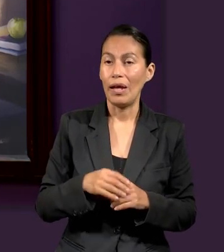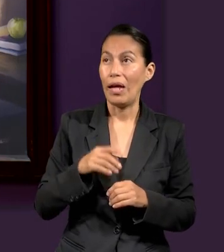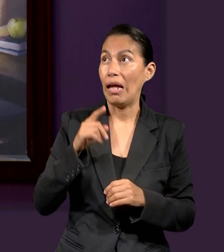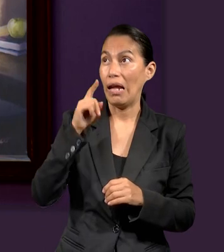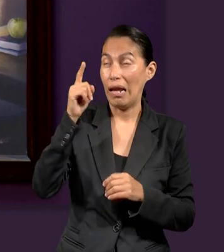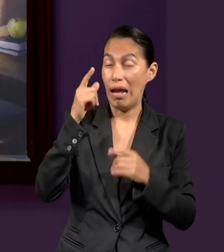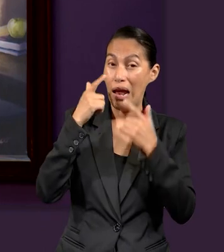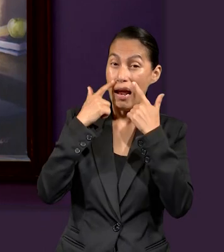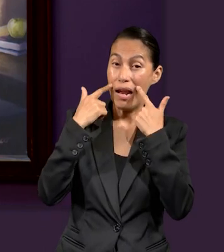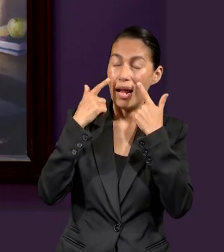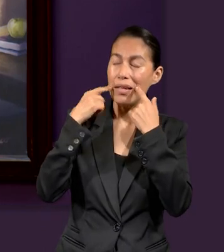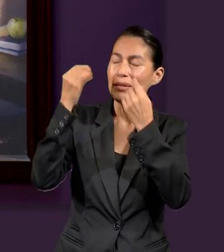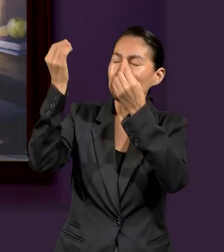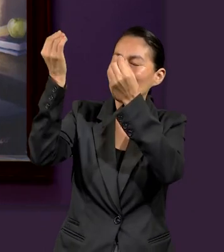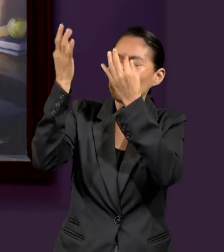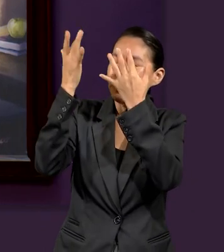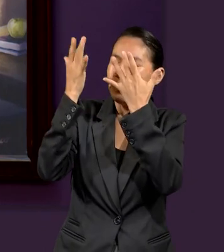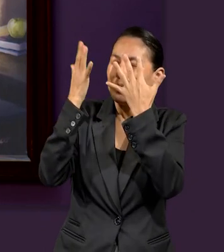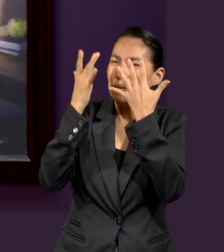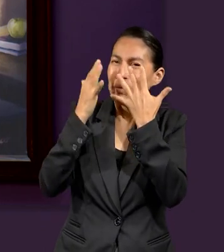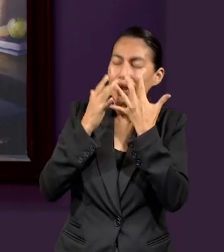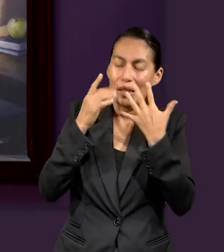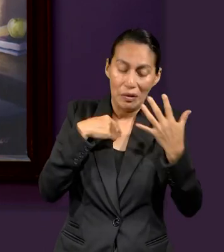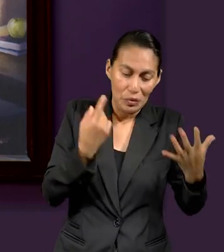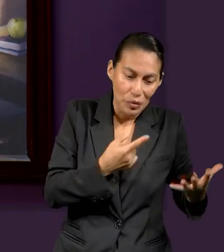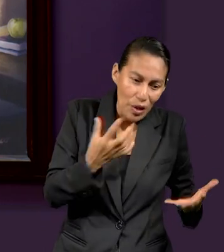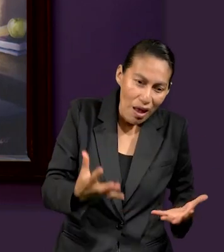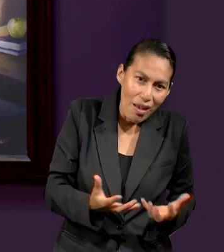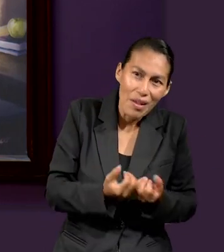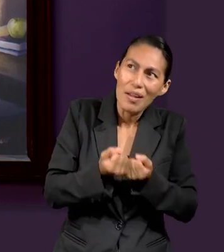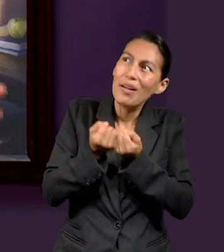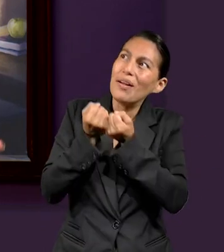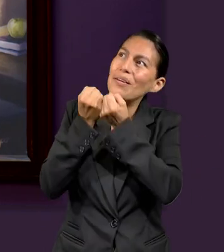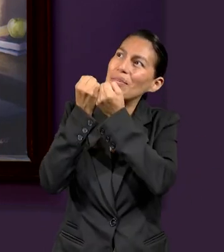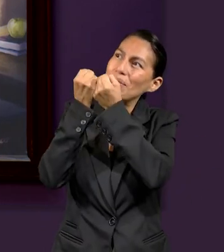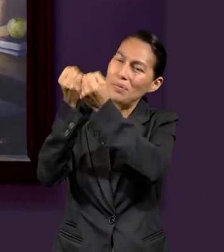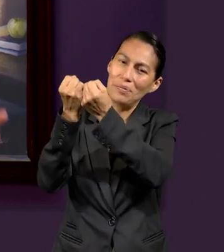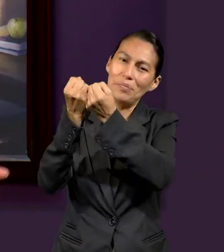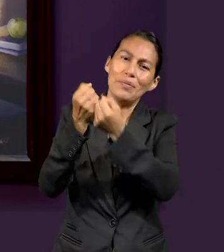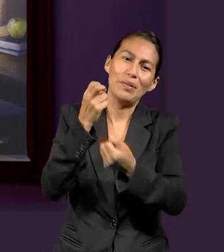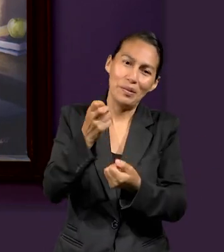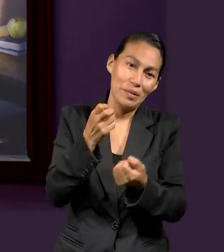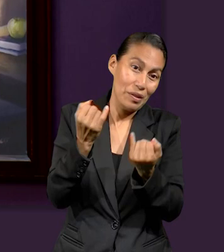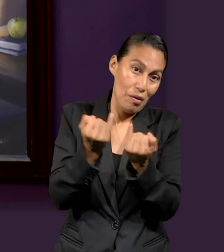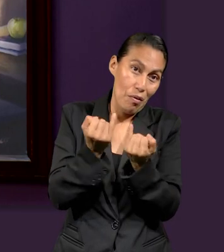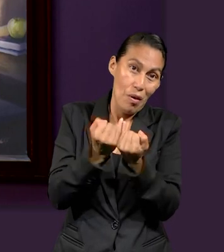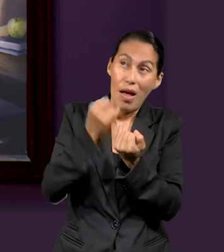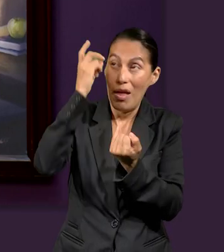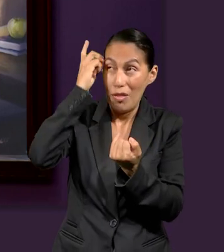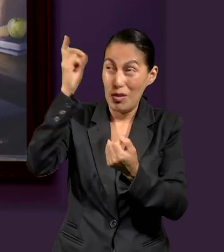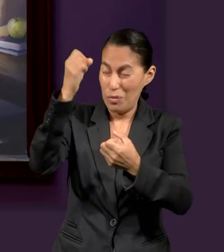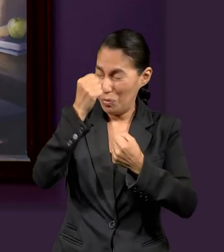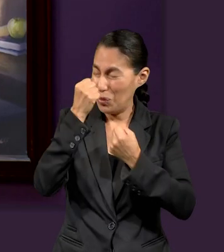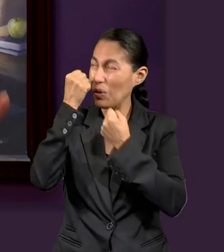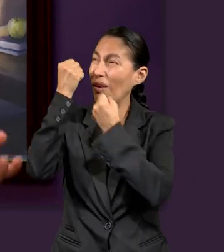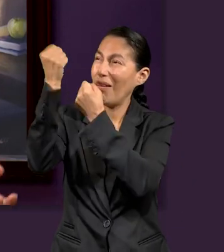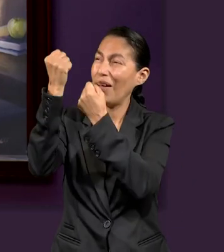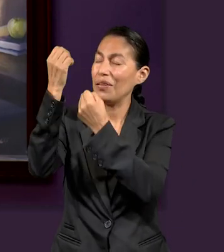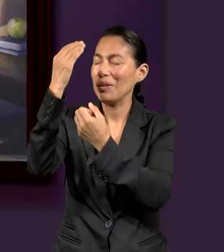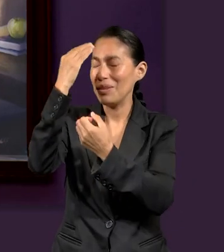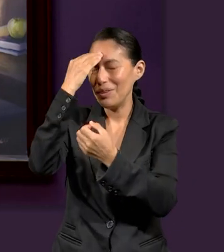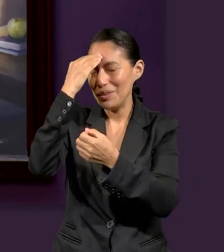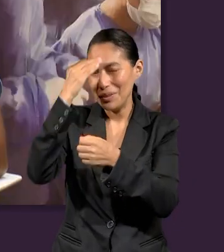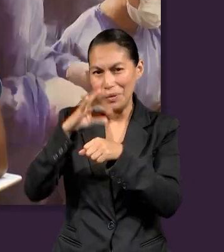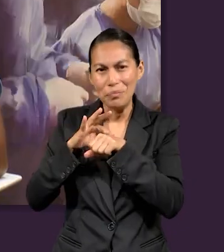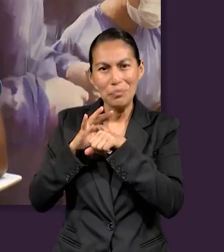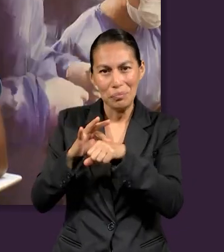eso era por gracia, ¿no? Por su gracia para salvar y así también podemos conocer el poder de